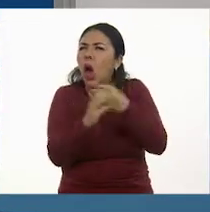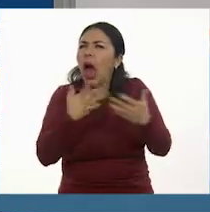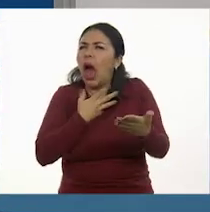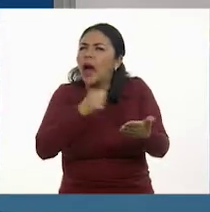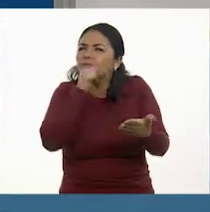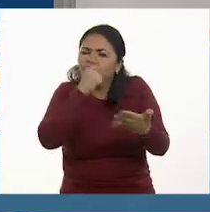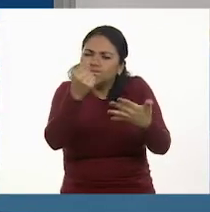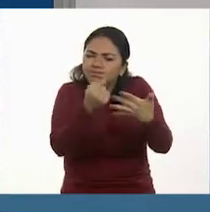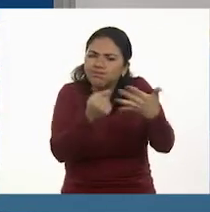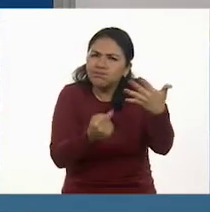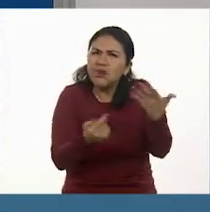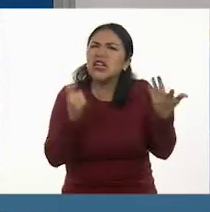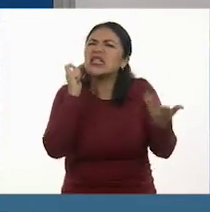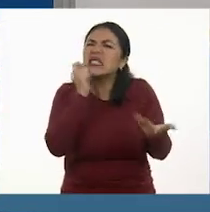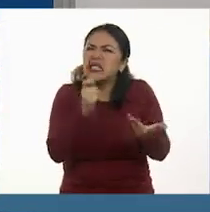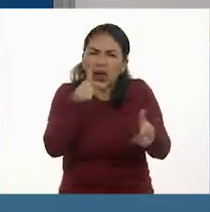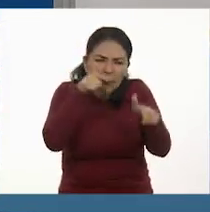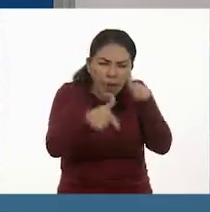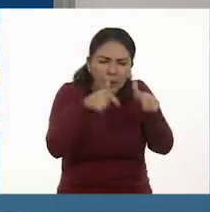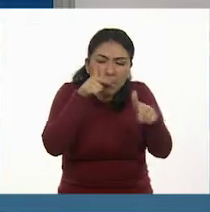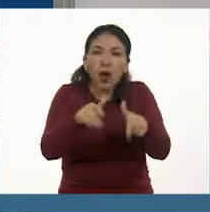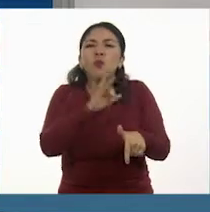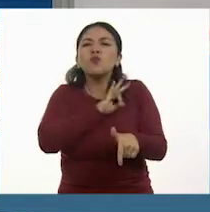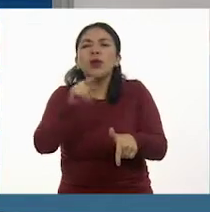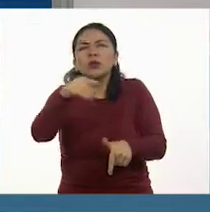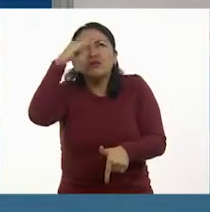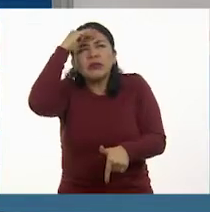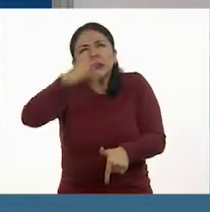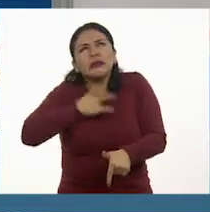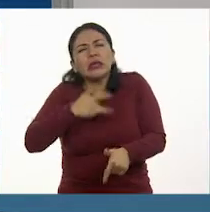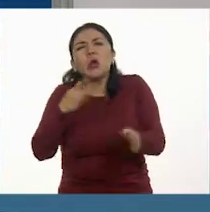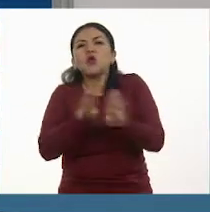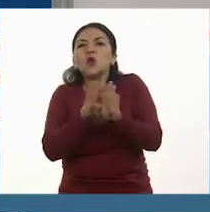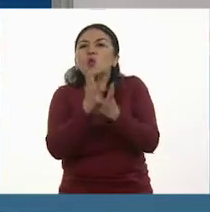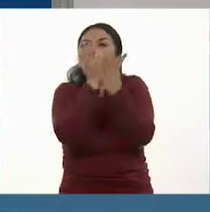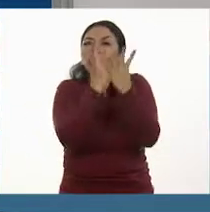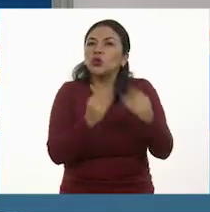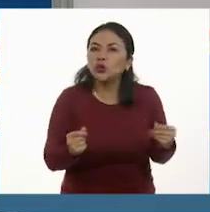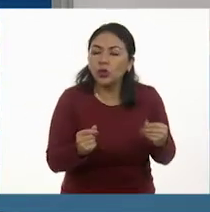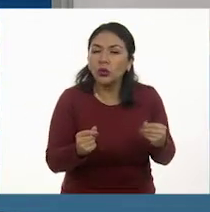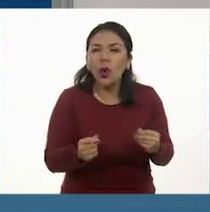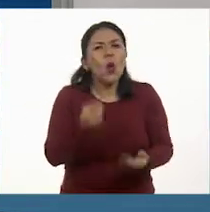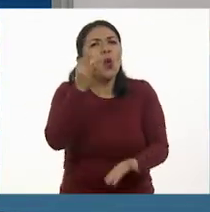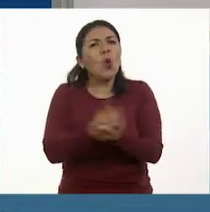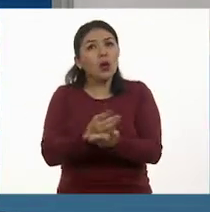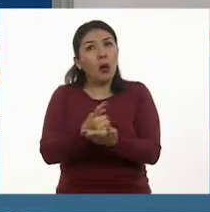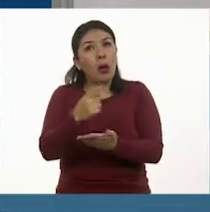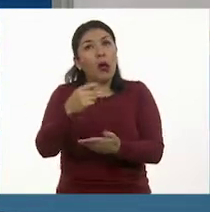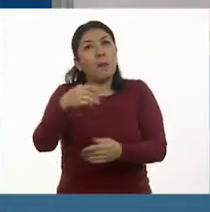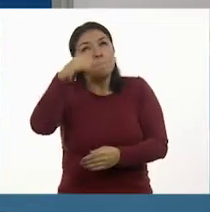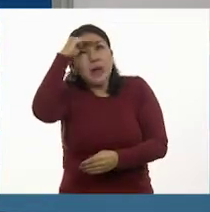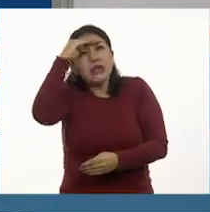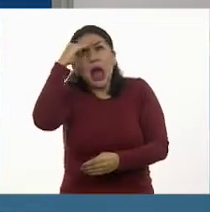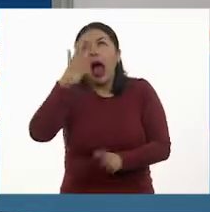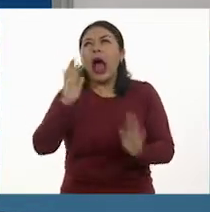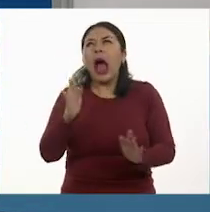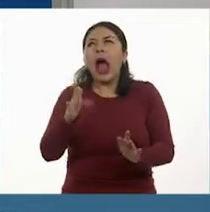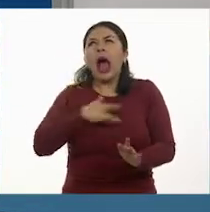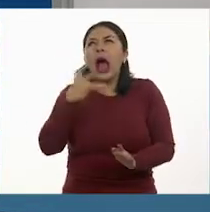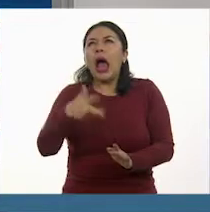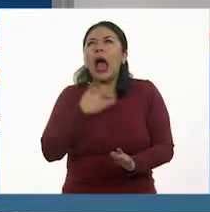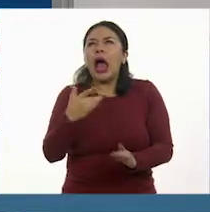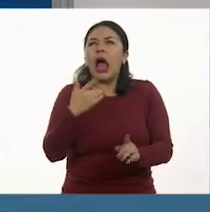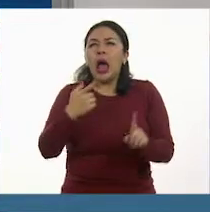la manera de articularlos para llegar a una solución. No se trata de hacer operaciones mediante métodos que aprendemos mecánicamente sin